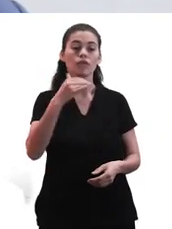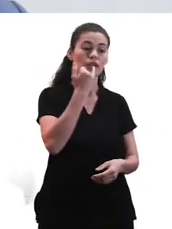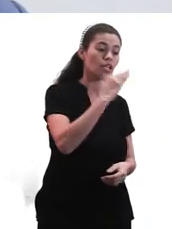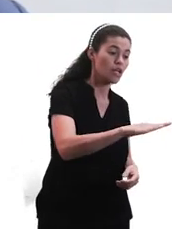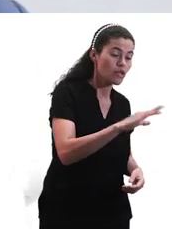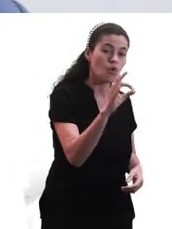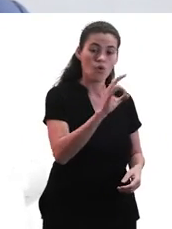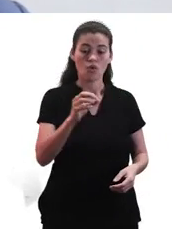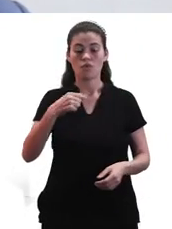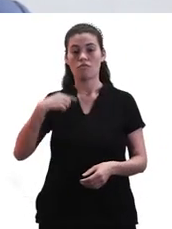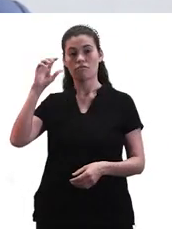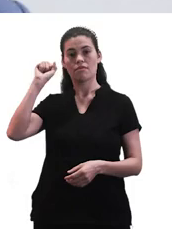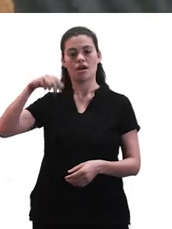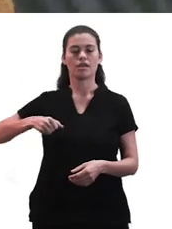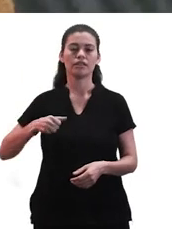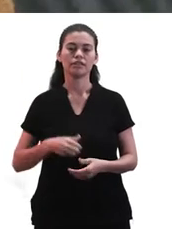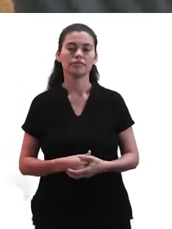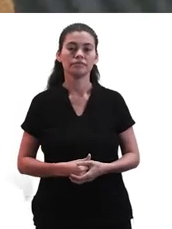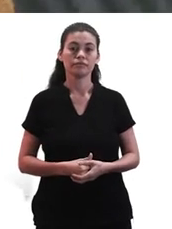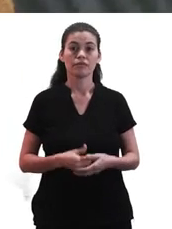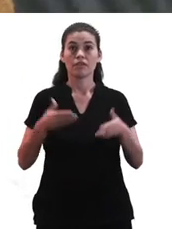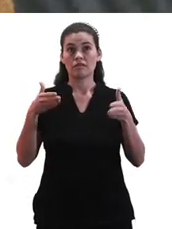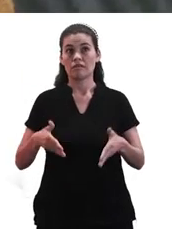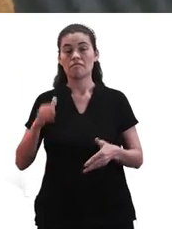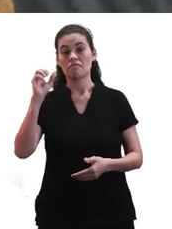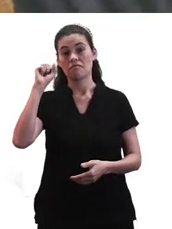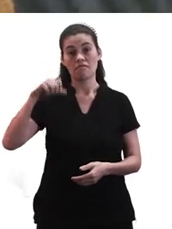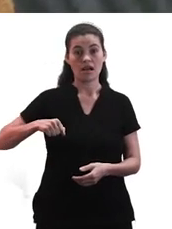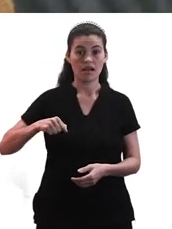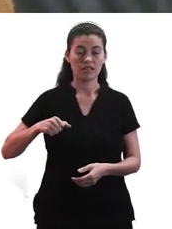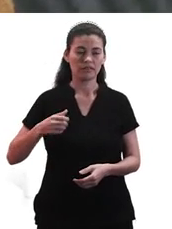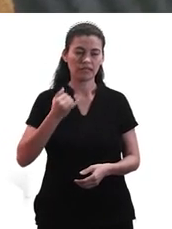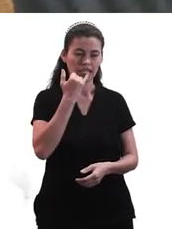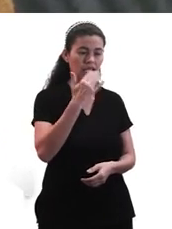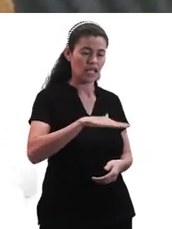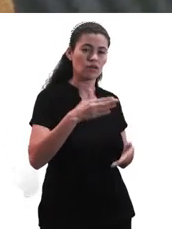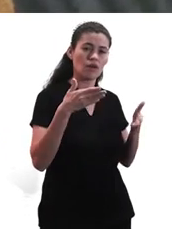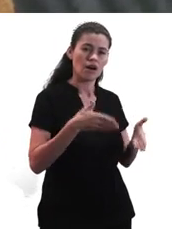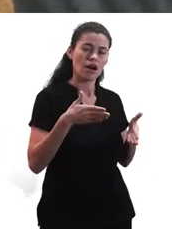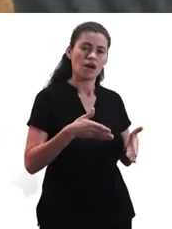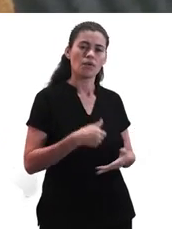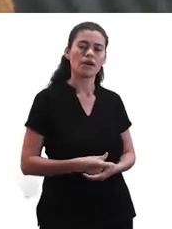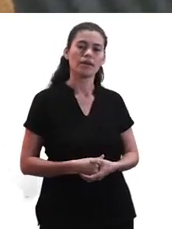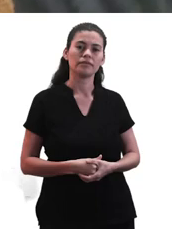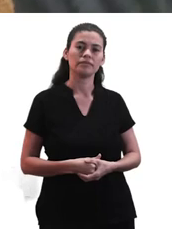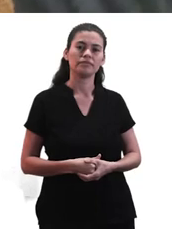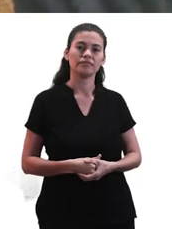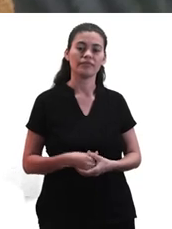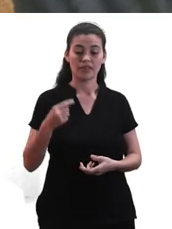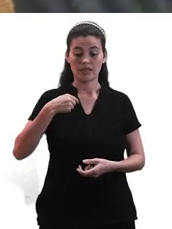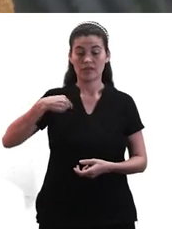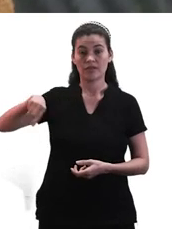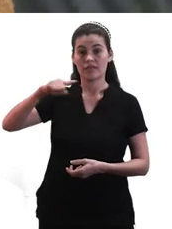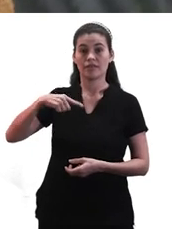transmitir. Y yo creo que los padres de hoy, de los niños de hoy, digamos, fuimos padres y somos padres que pasamos un poco por la